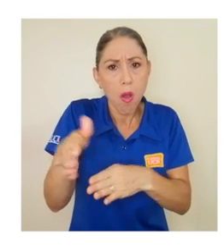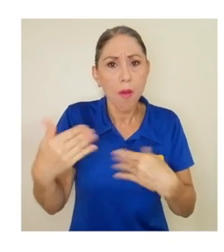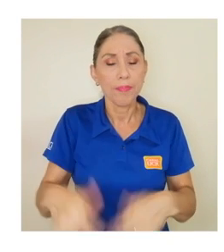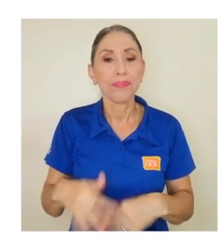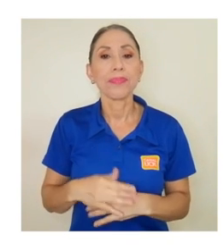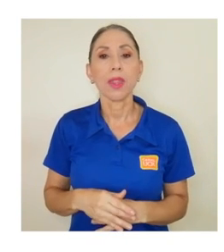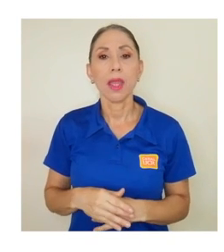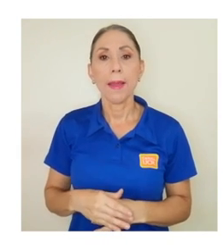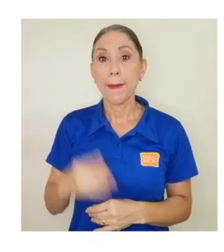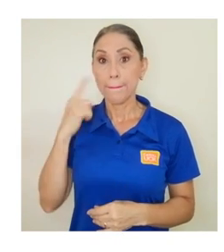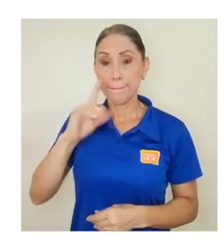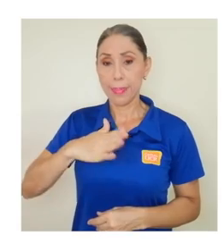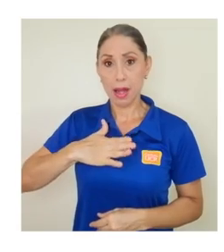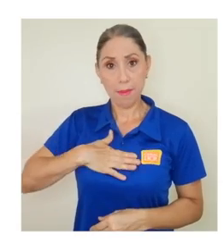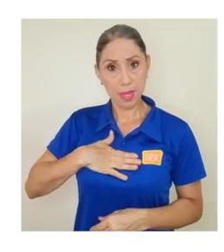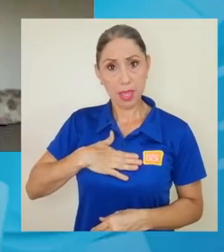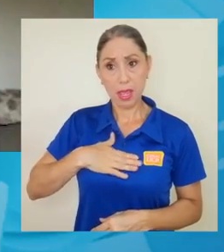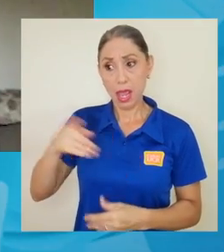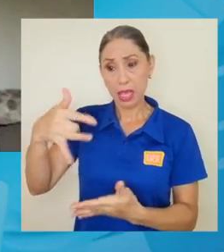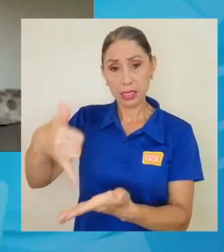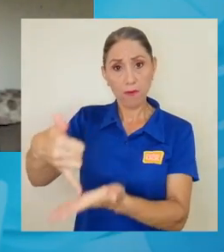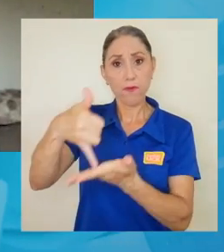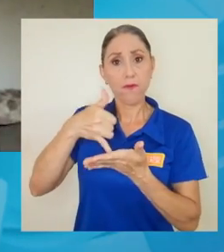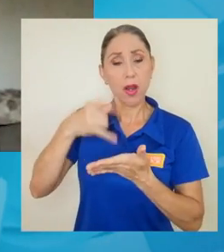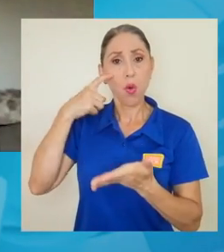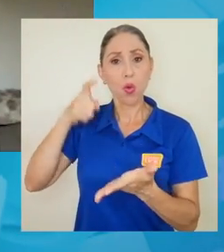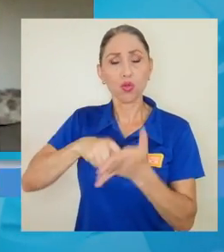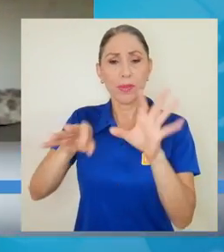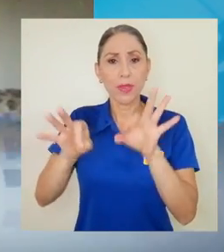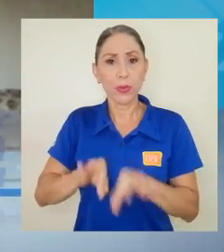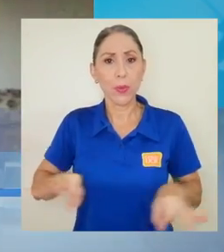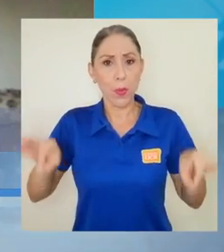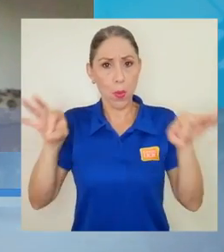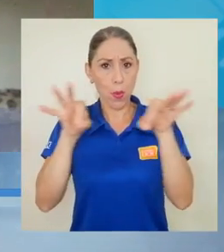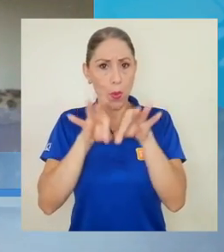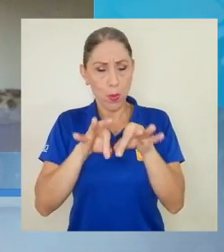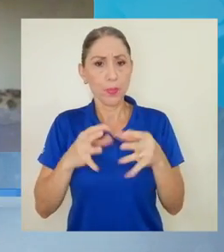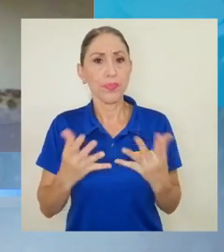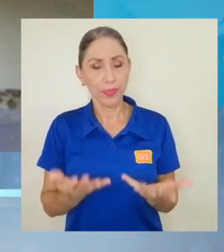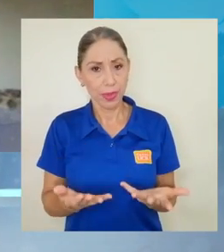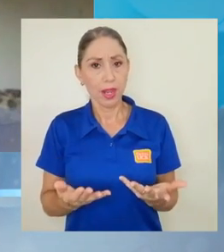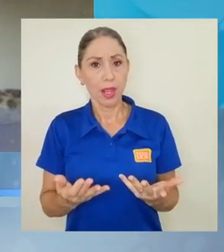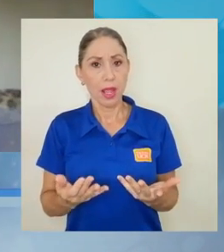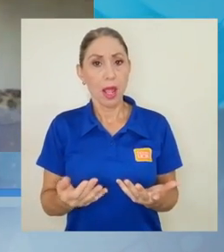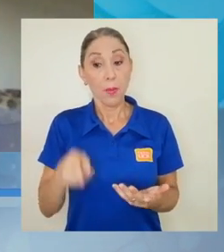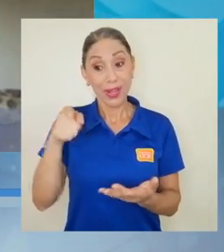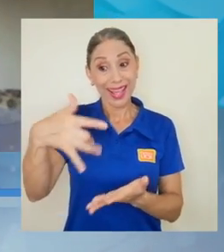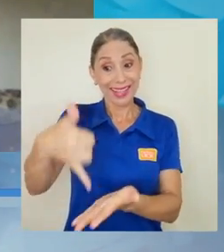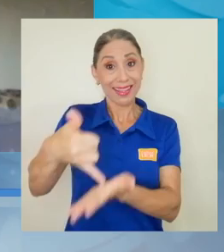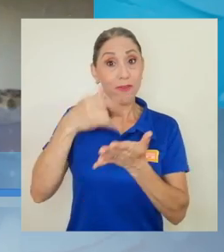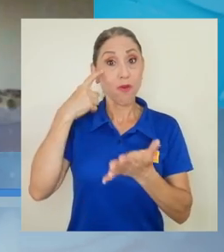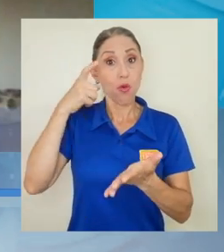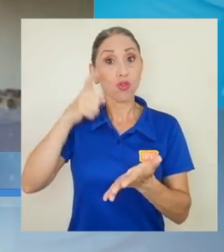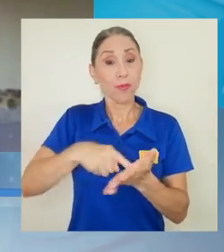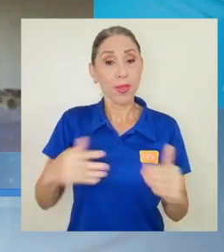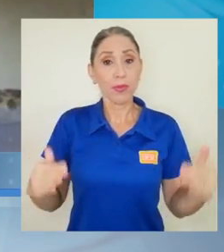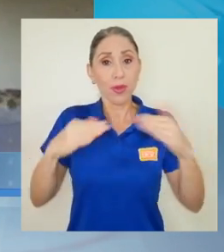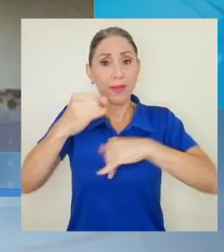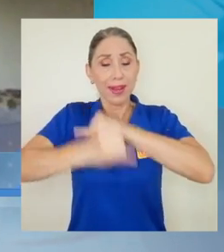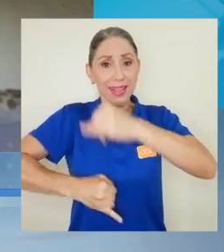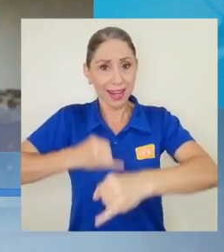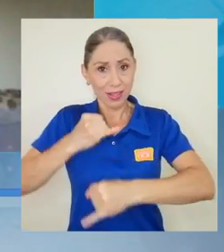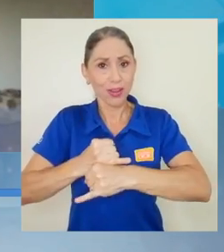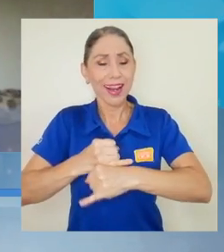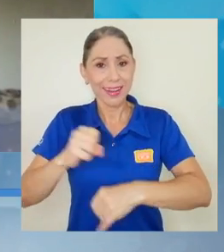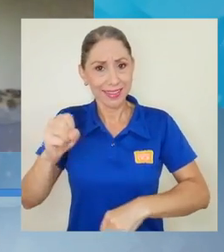Para mí es un reconocimiento importantísimo porque es un reconocimiento internacional